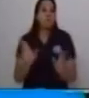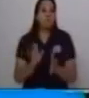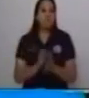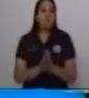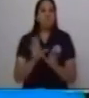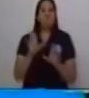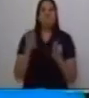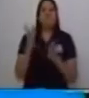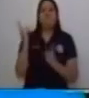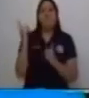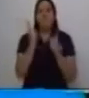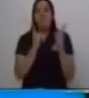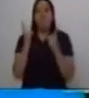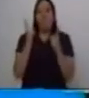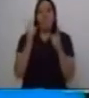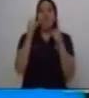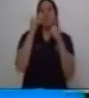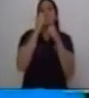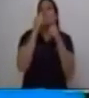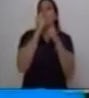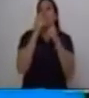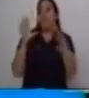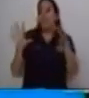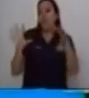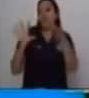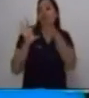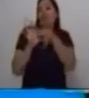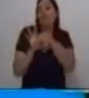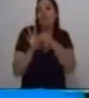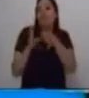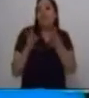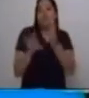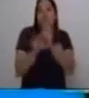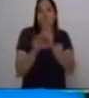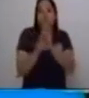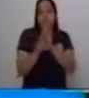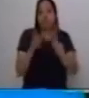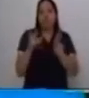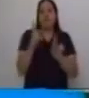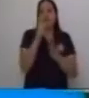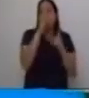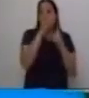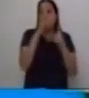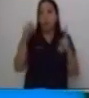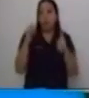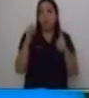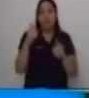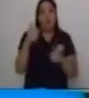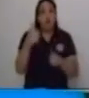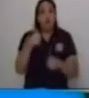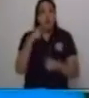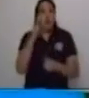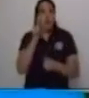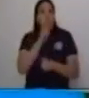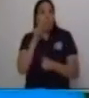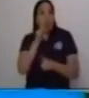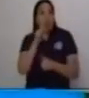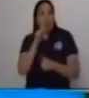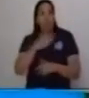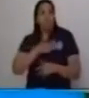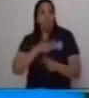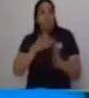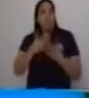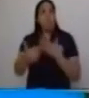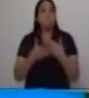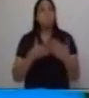esta es nuestra primera oración no me importa si te gusta o no si ves aquí está el nexo o la conexión